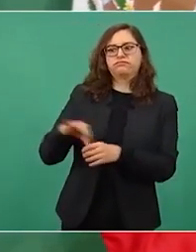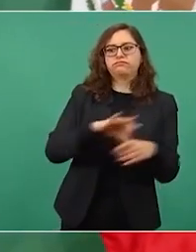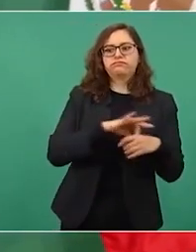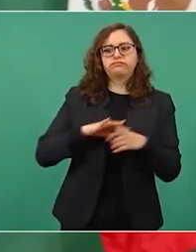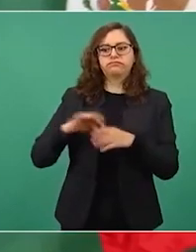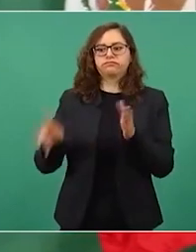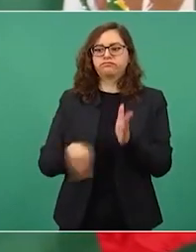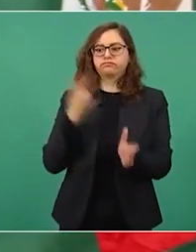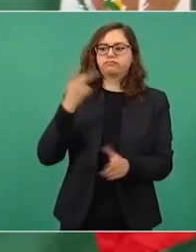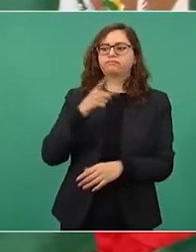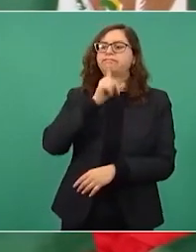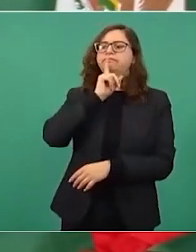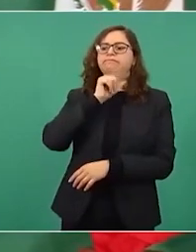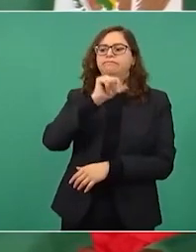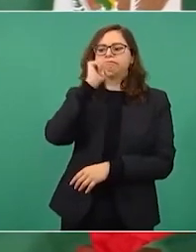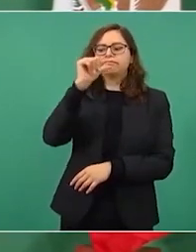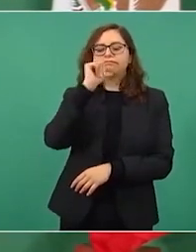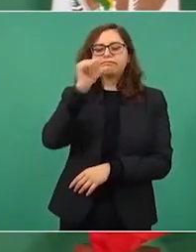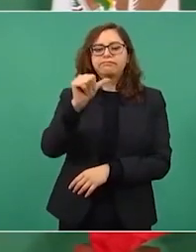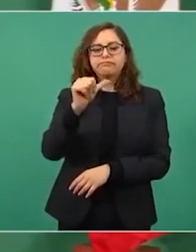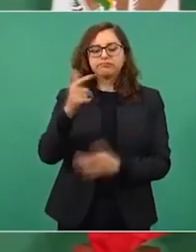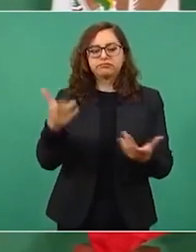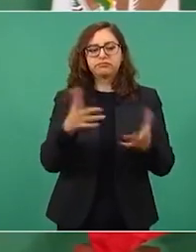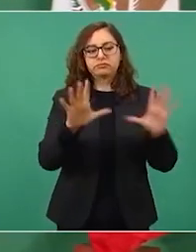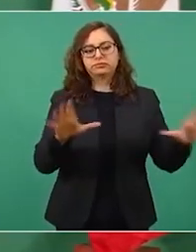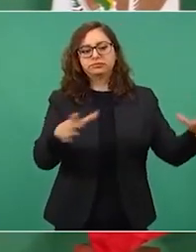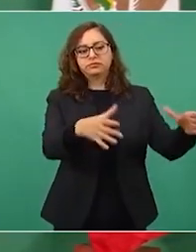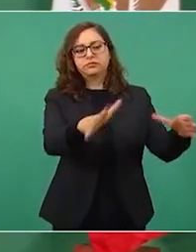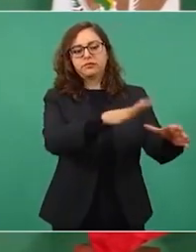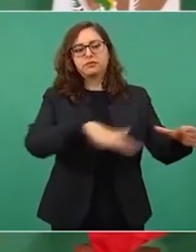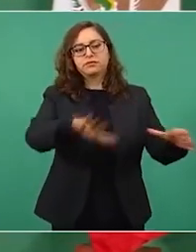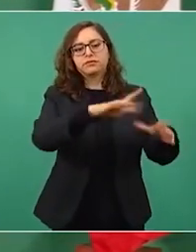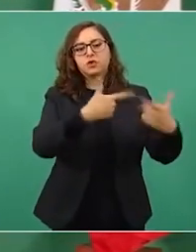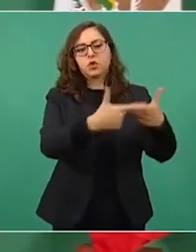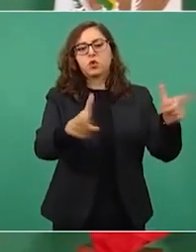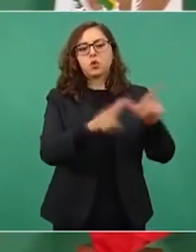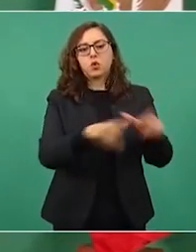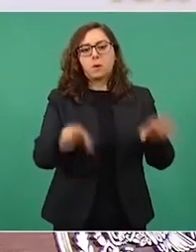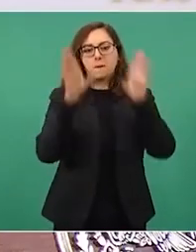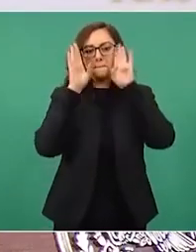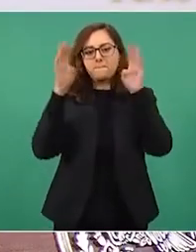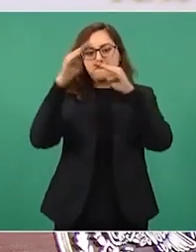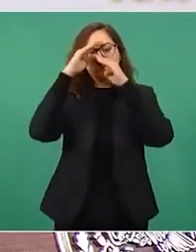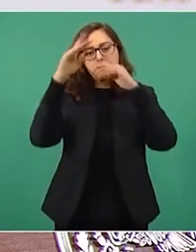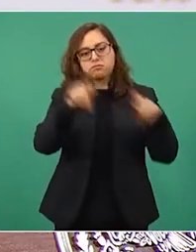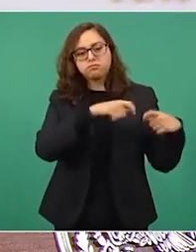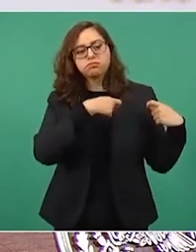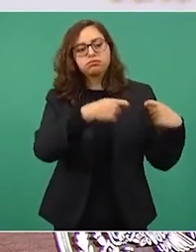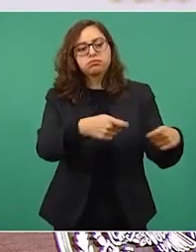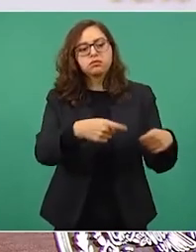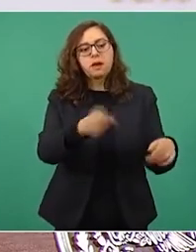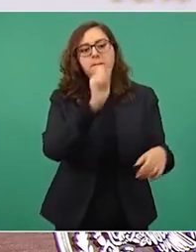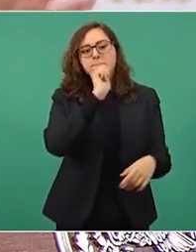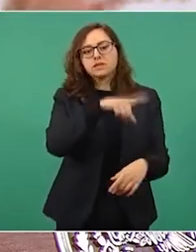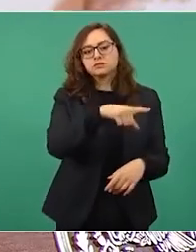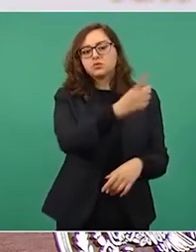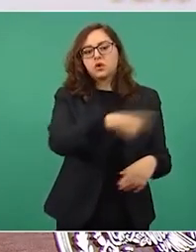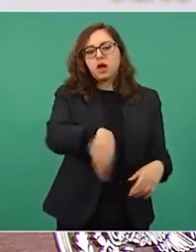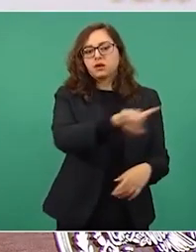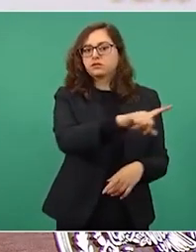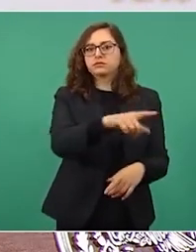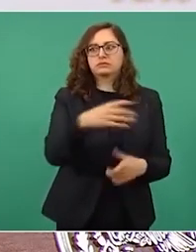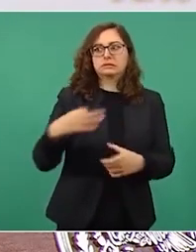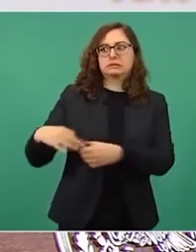la revocación del mandato me refiero al bloque conservador de partidos esos no